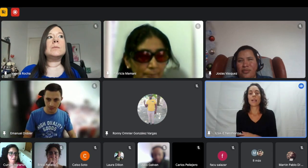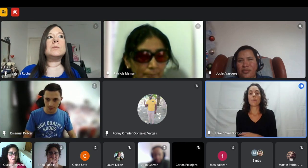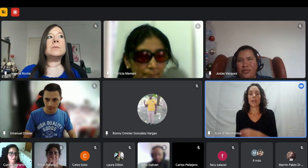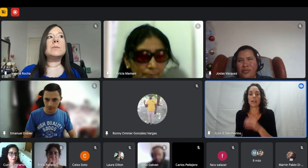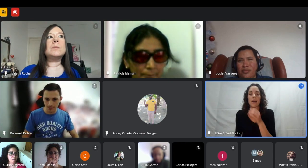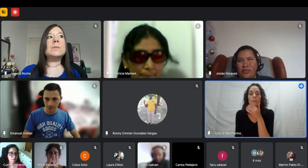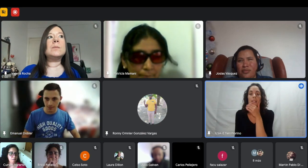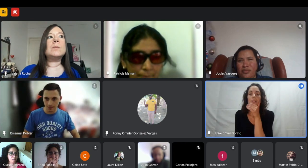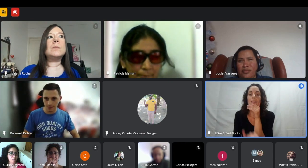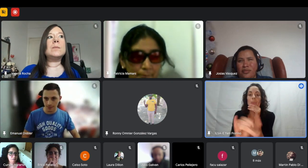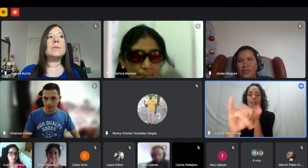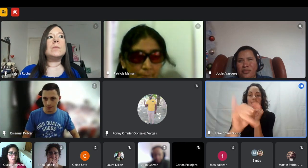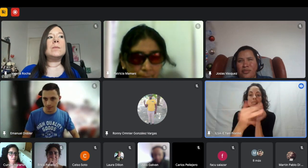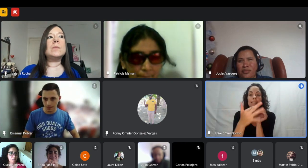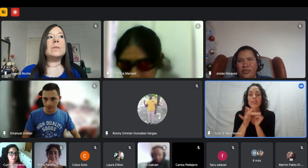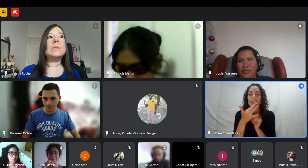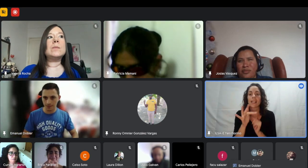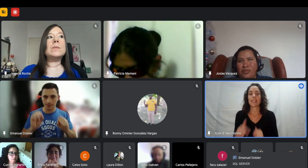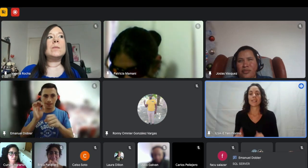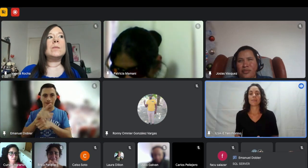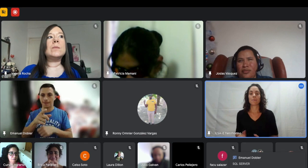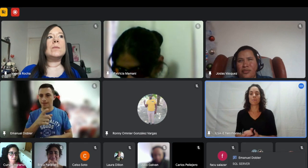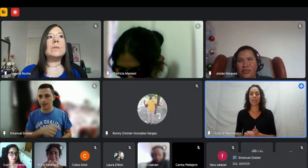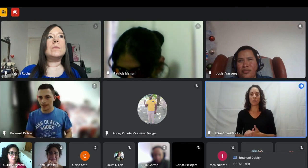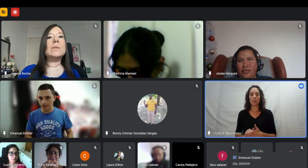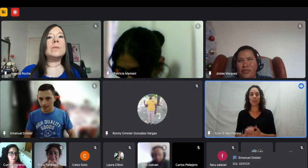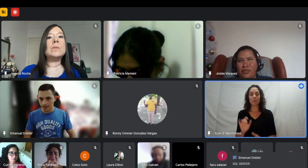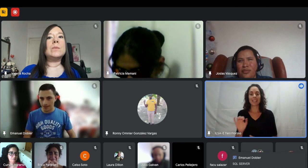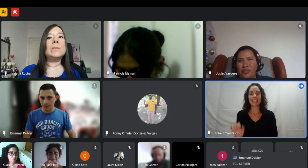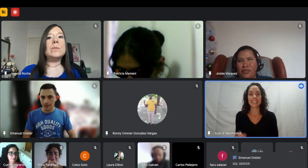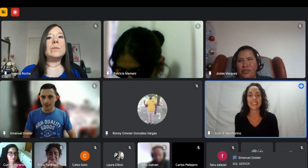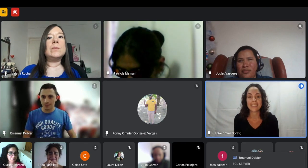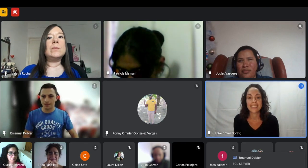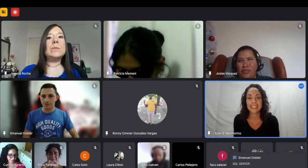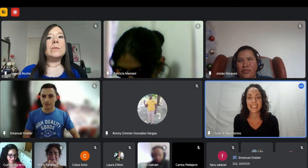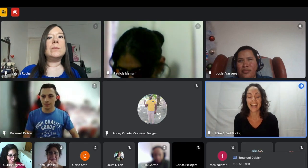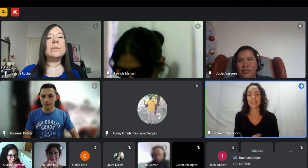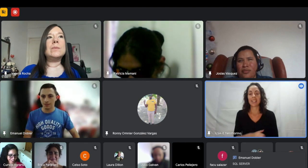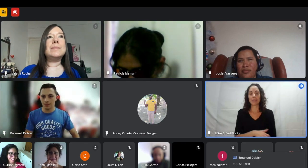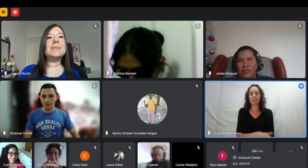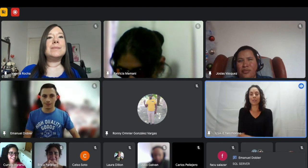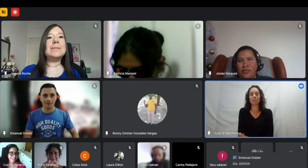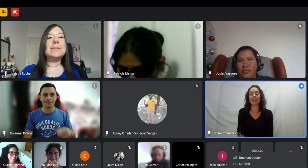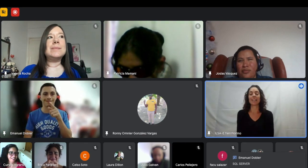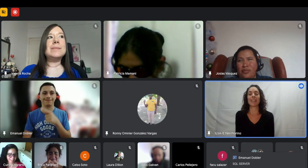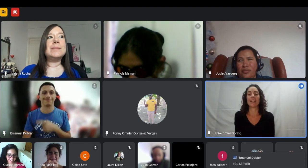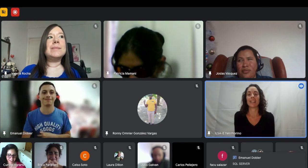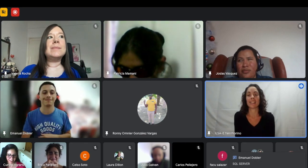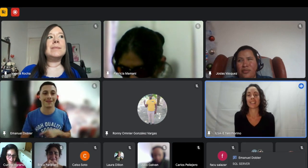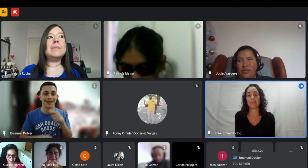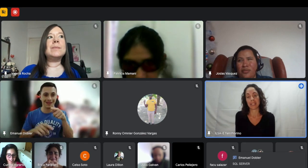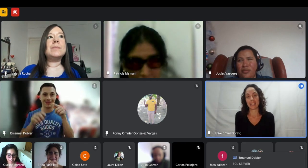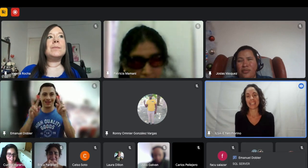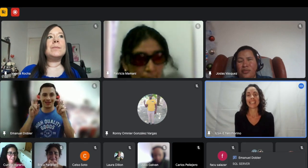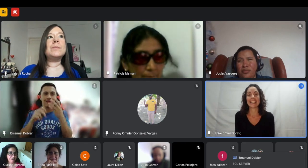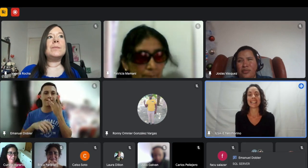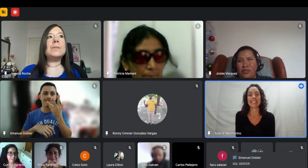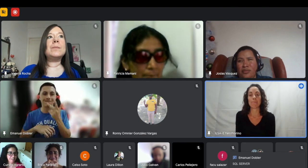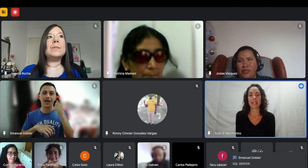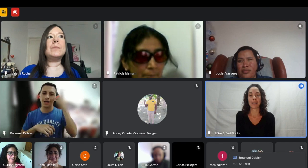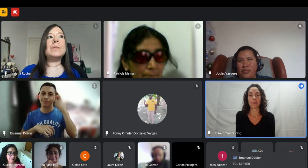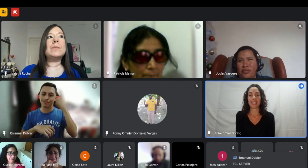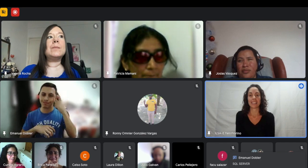SQL Selber aprendió sobre eso sí había entendido perdón pero es un deletreo ahí lo escribió Emma en el manual